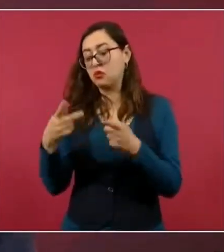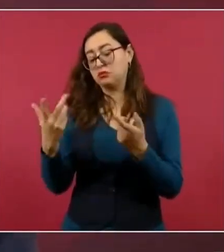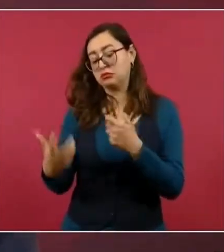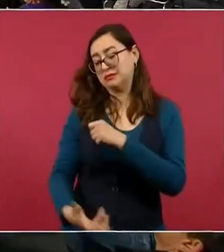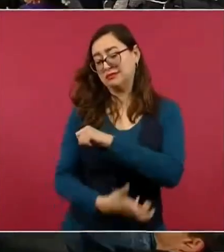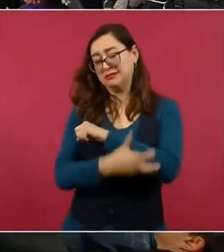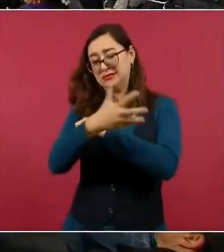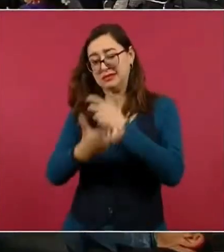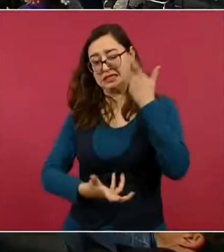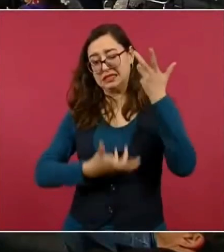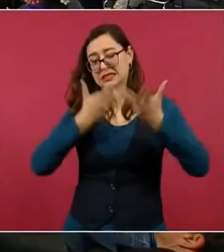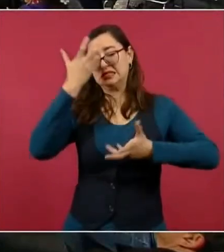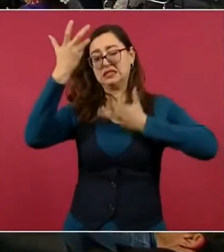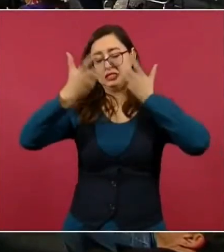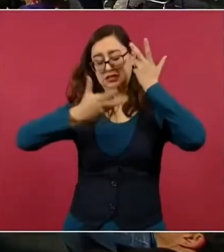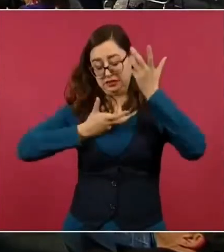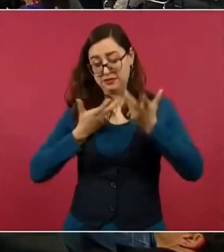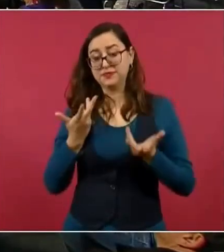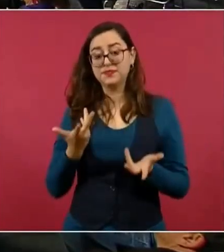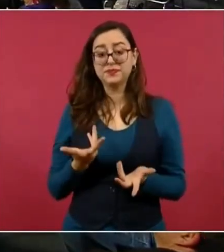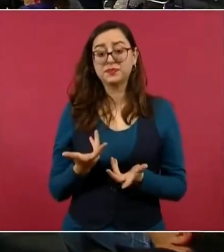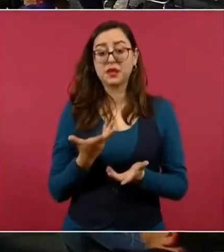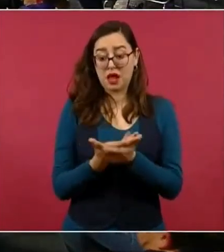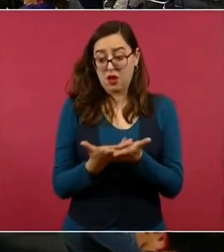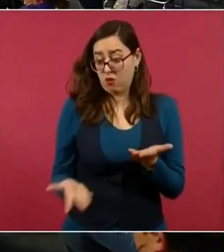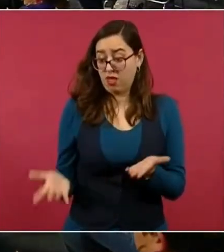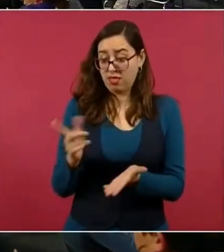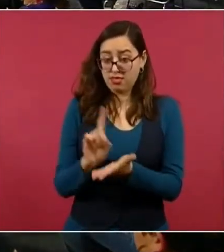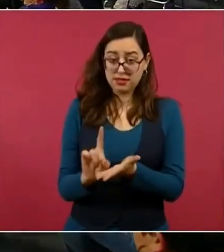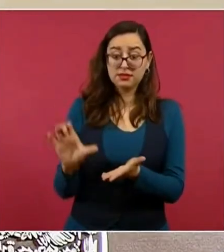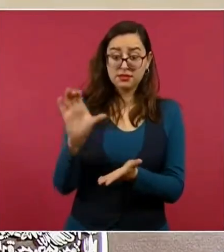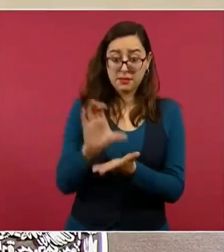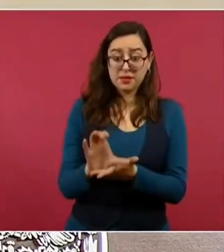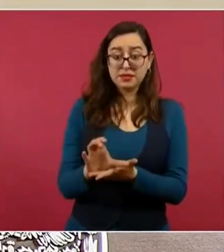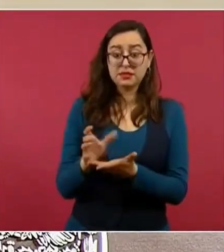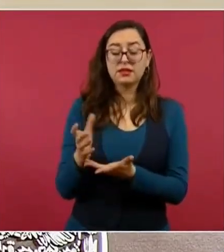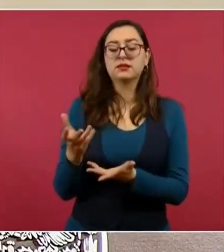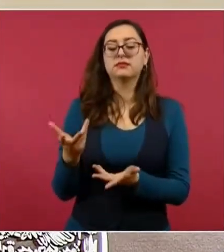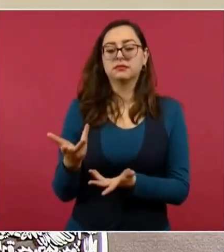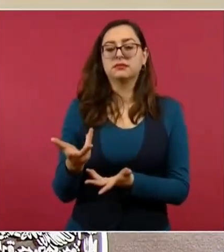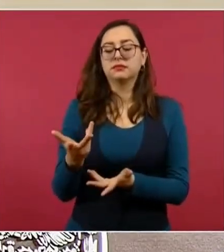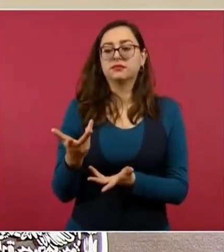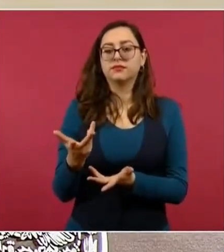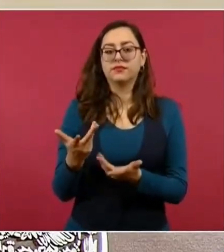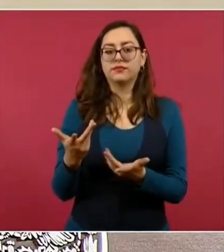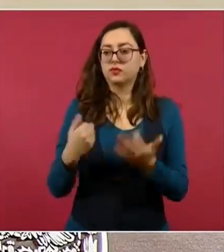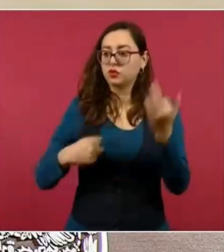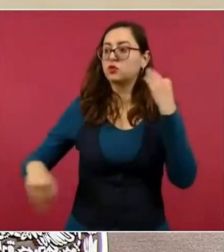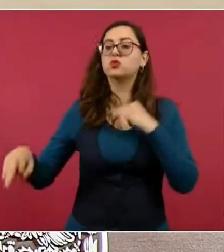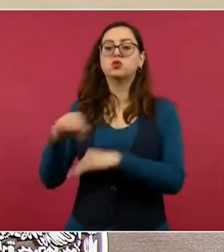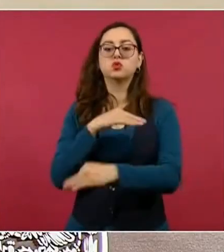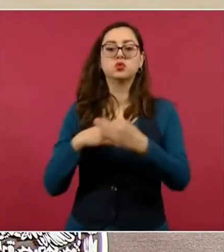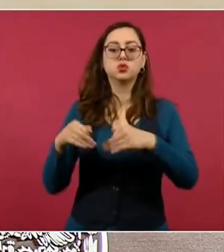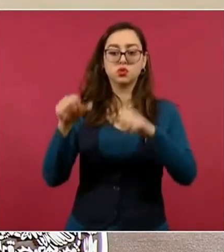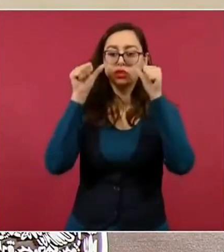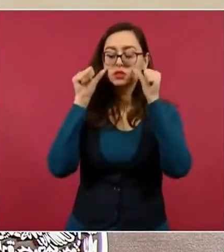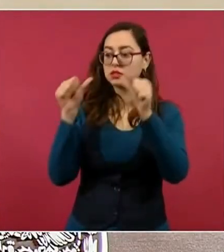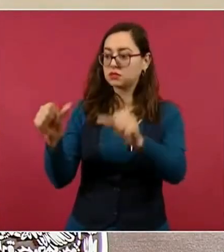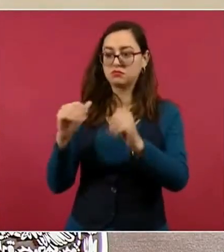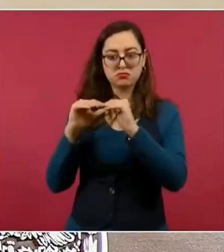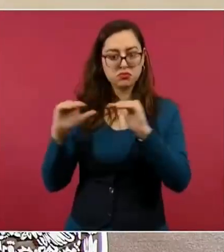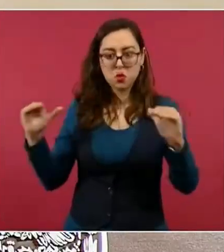tuvieron alguna afectación, tuvieran un mismo criterio y no fuera tan discrecional.